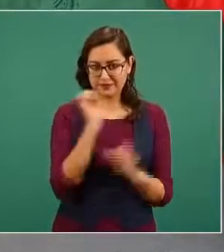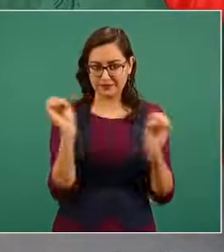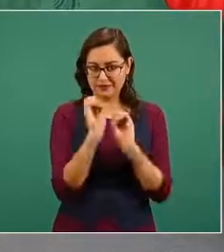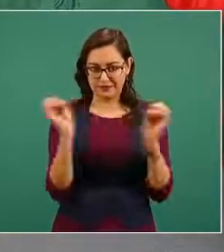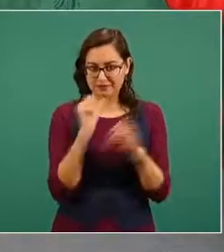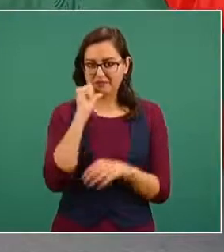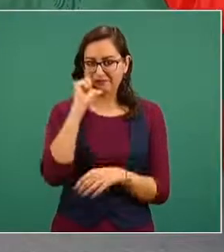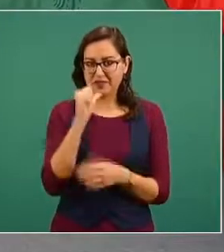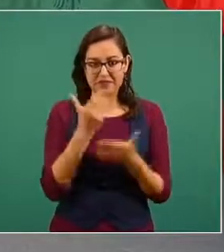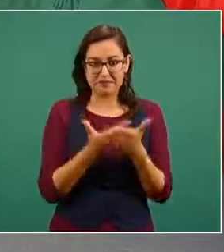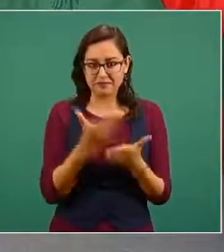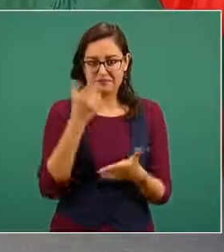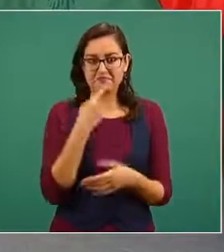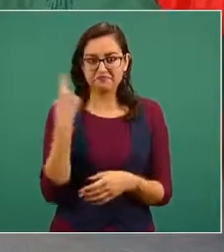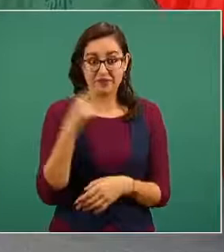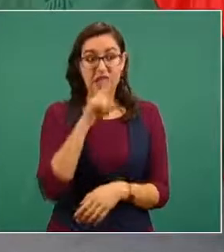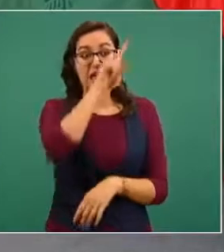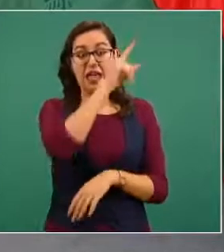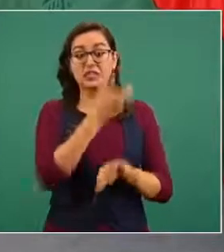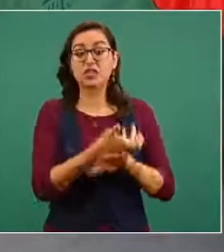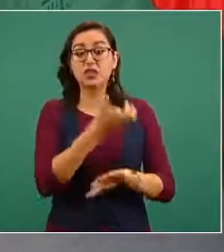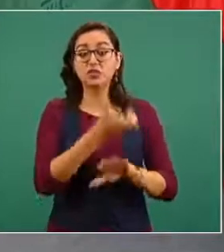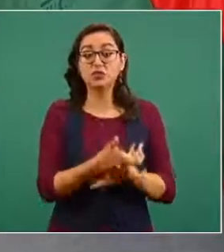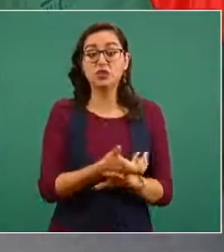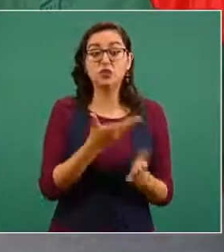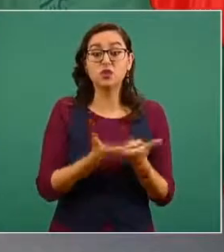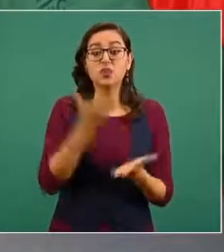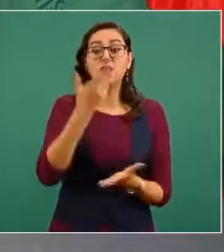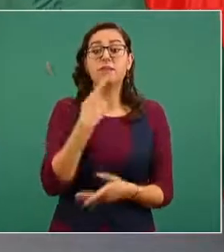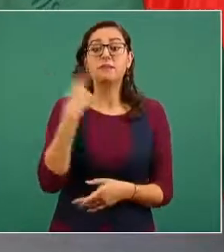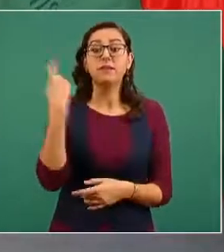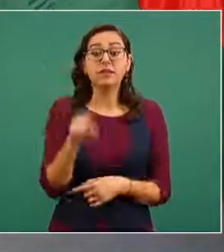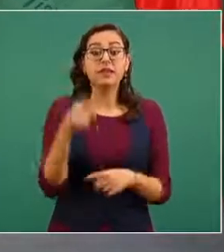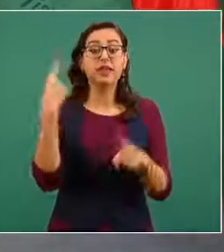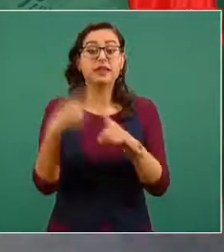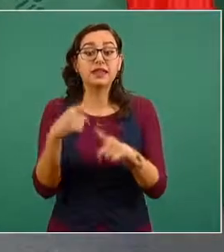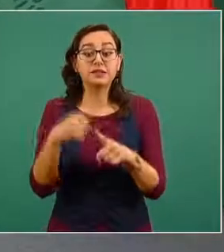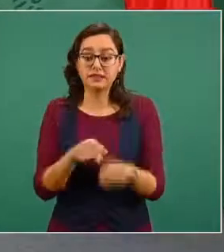en Estados Unidos es en contra del general